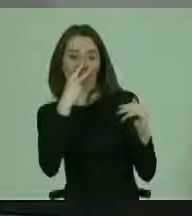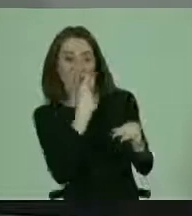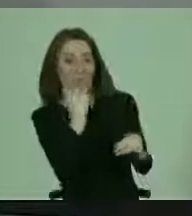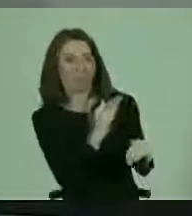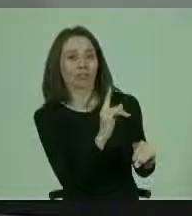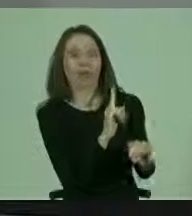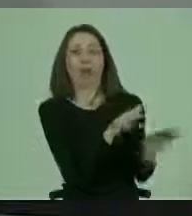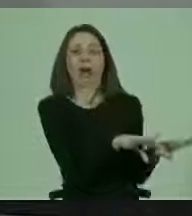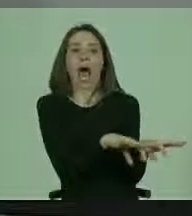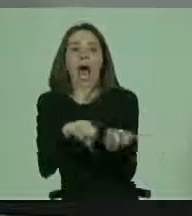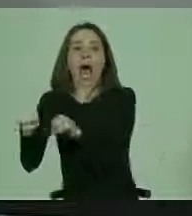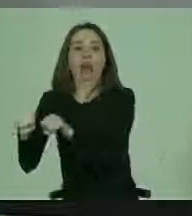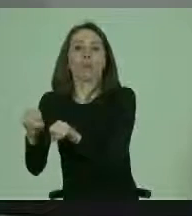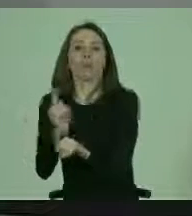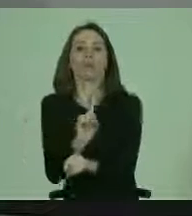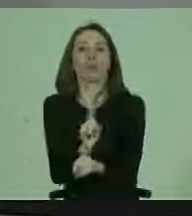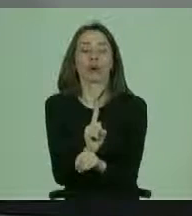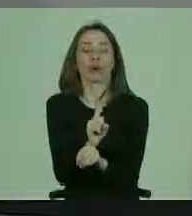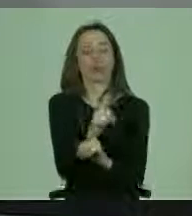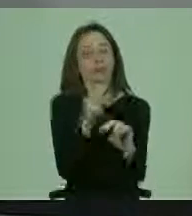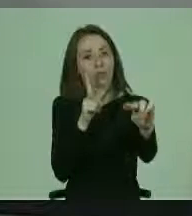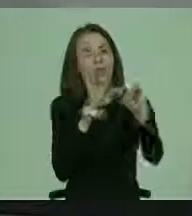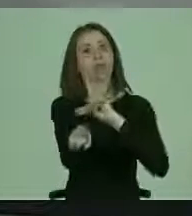tema que cortar.